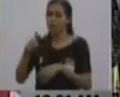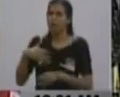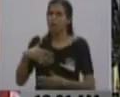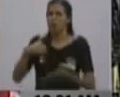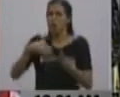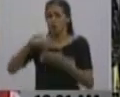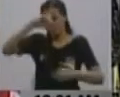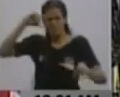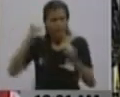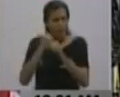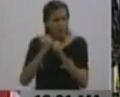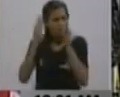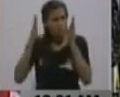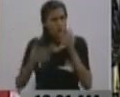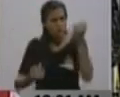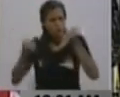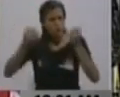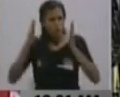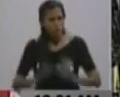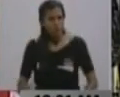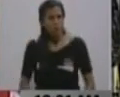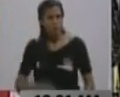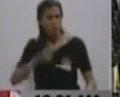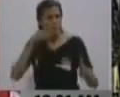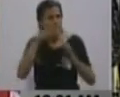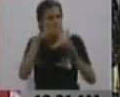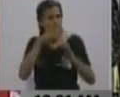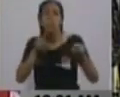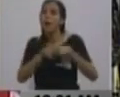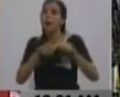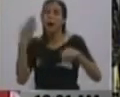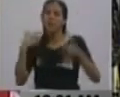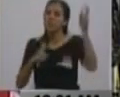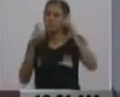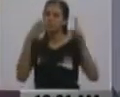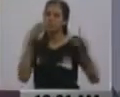trabajador, así como lo agarraron con el comandante Hugo Chávez.